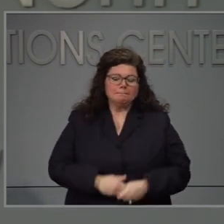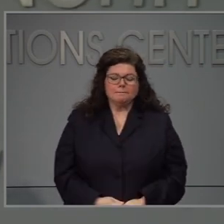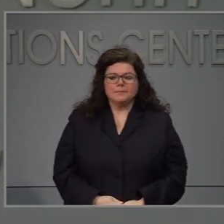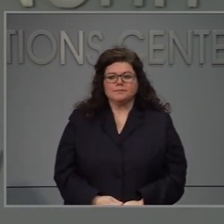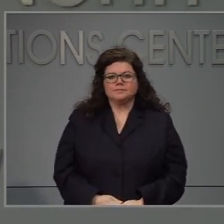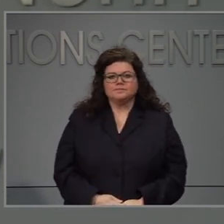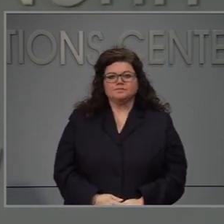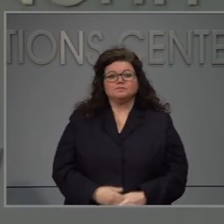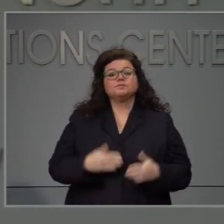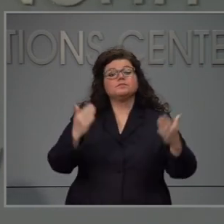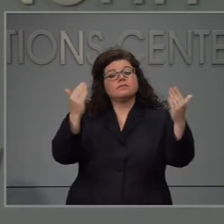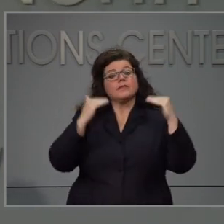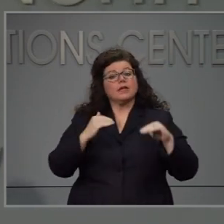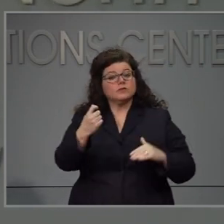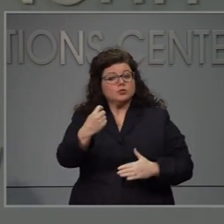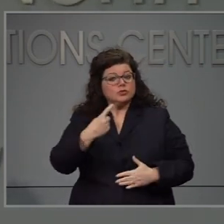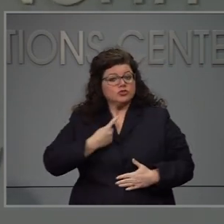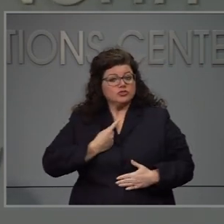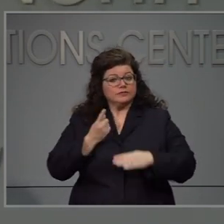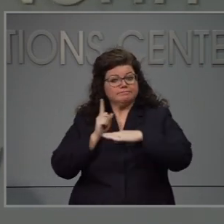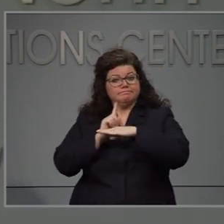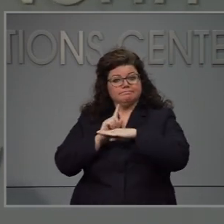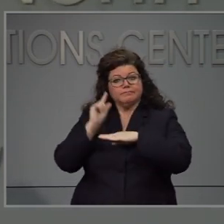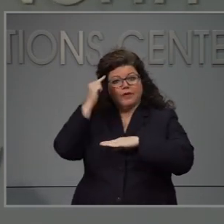gracias y la siguiente pregunta